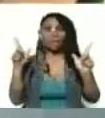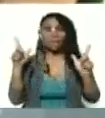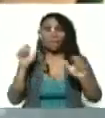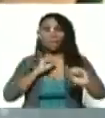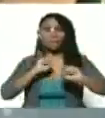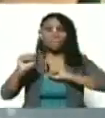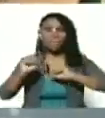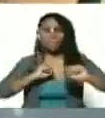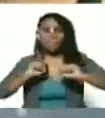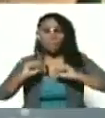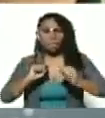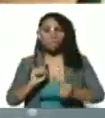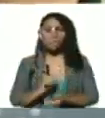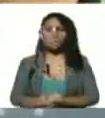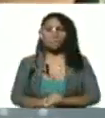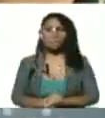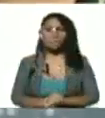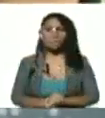movimiento